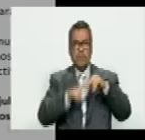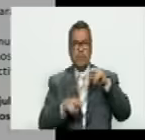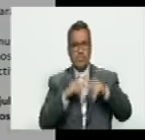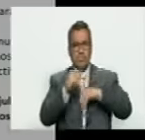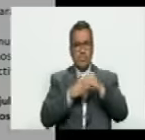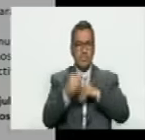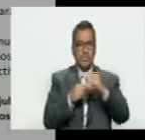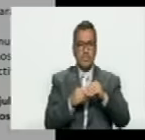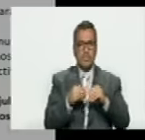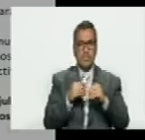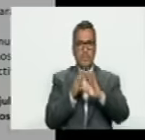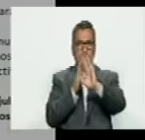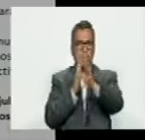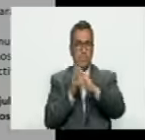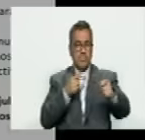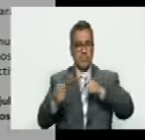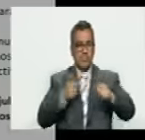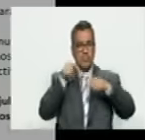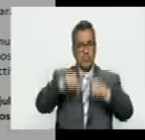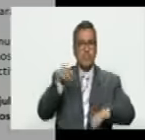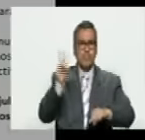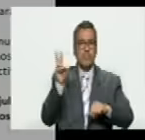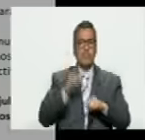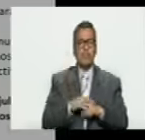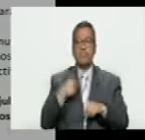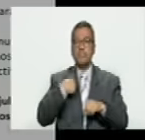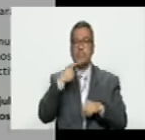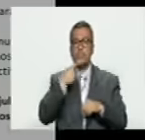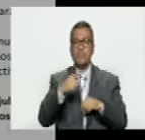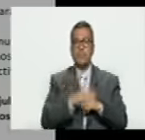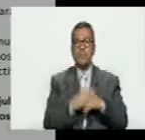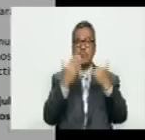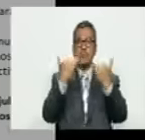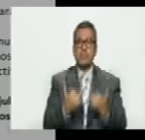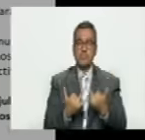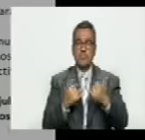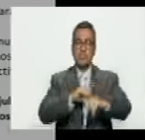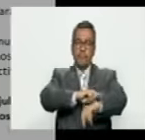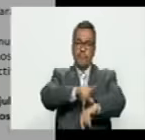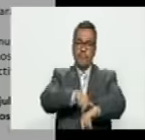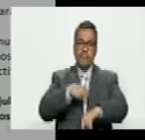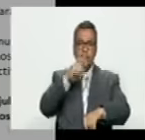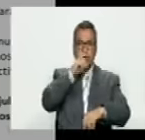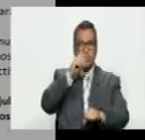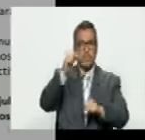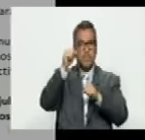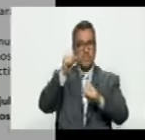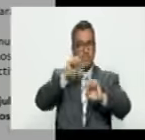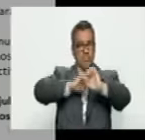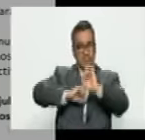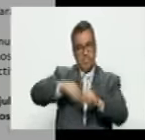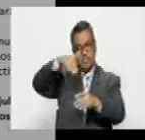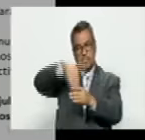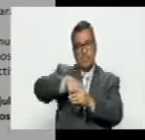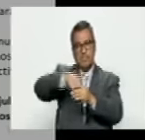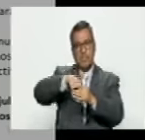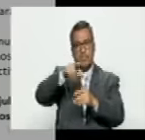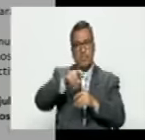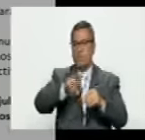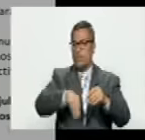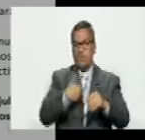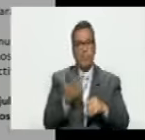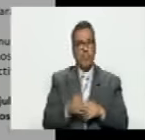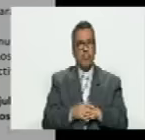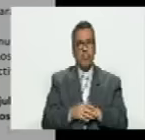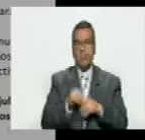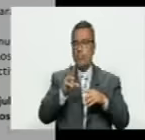las líneas de acción para Venezuela él dice ya es muy tarde para que Maduro frene las elecciones no puede